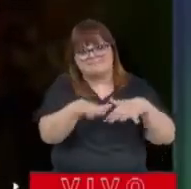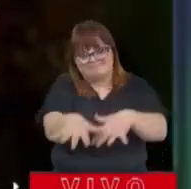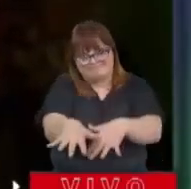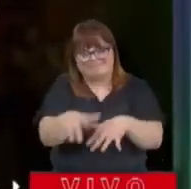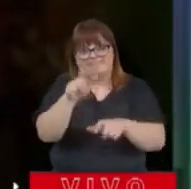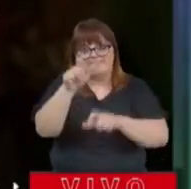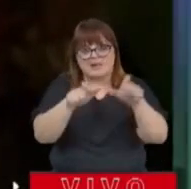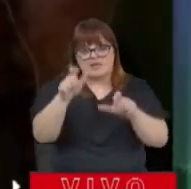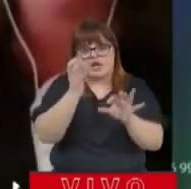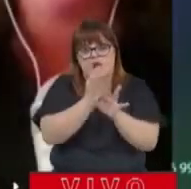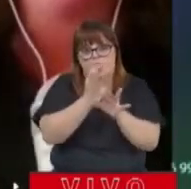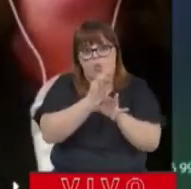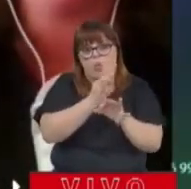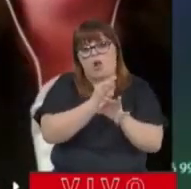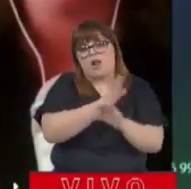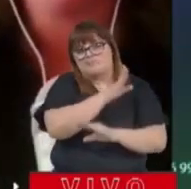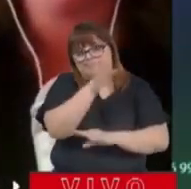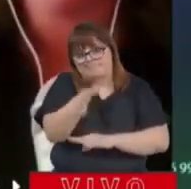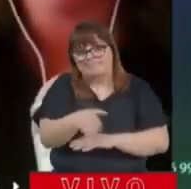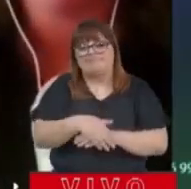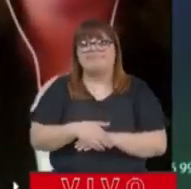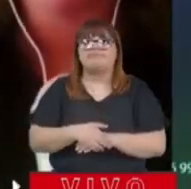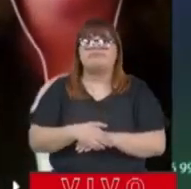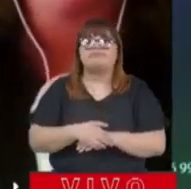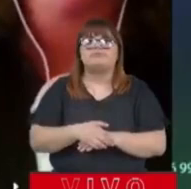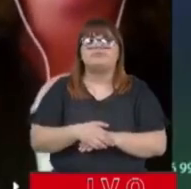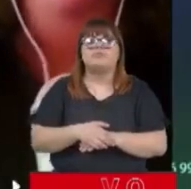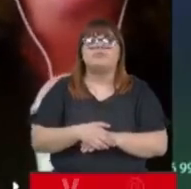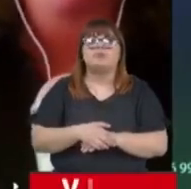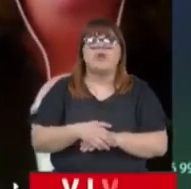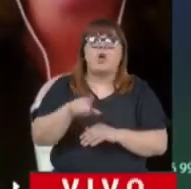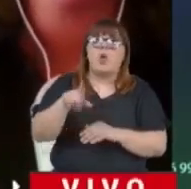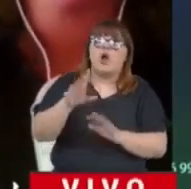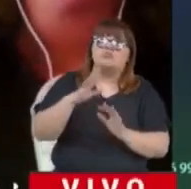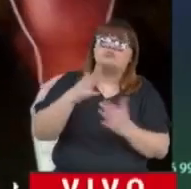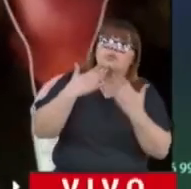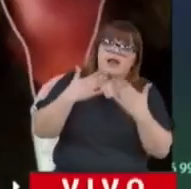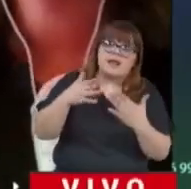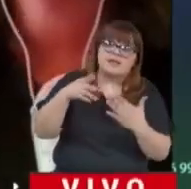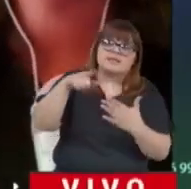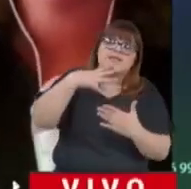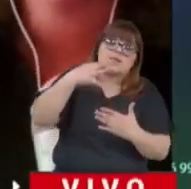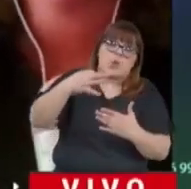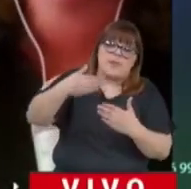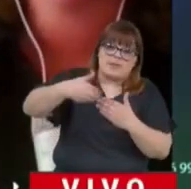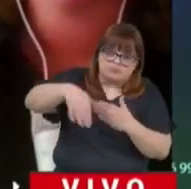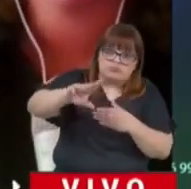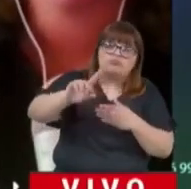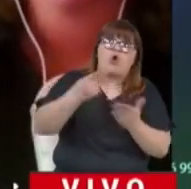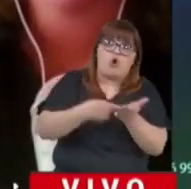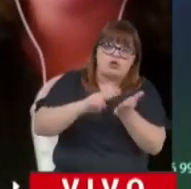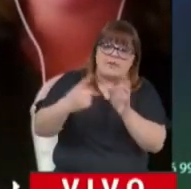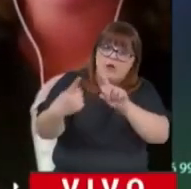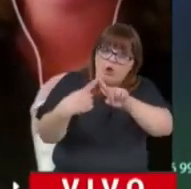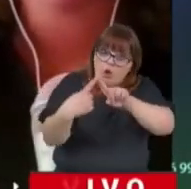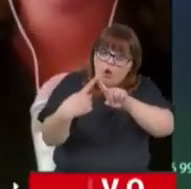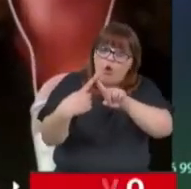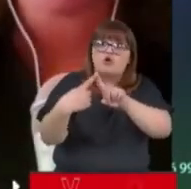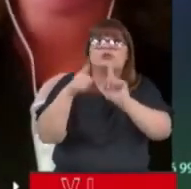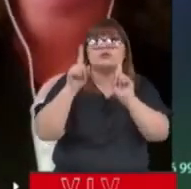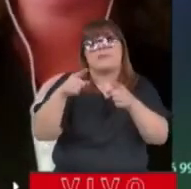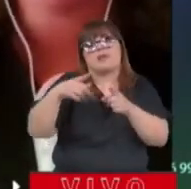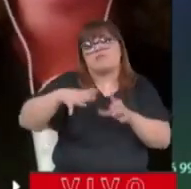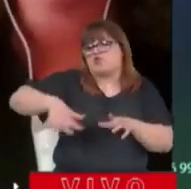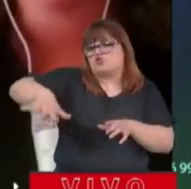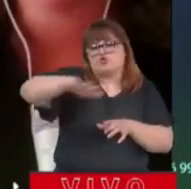estas cuestiones. Bueno, te vamos a agradecer por ahora. Nos vamos a encontrar seguramente más adelante, cuando ya empiece a haber una tendencia.